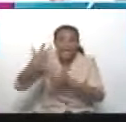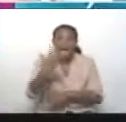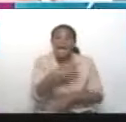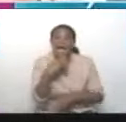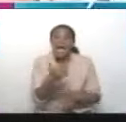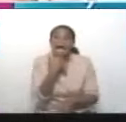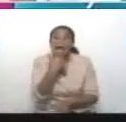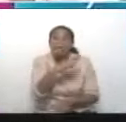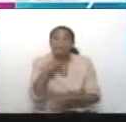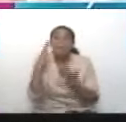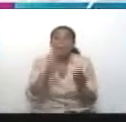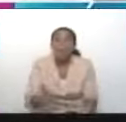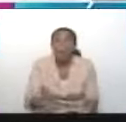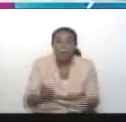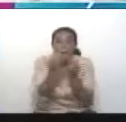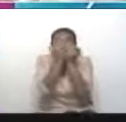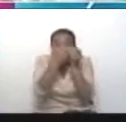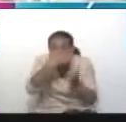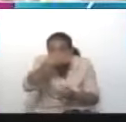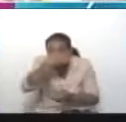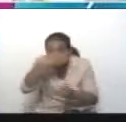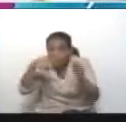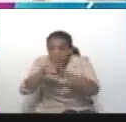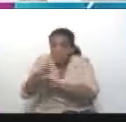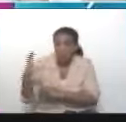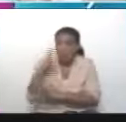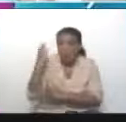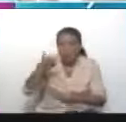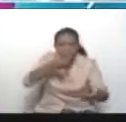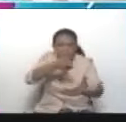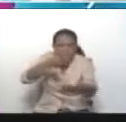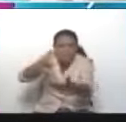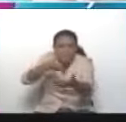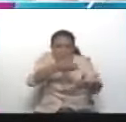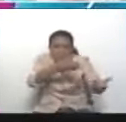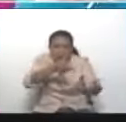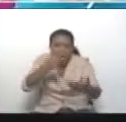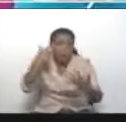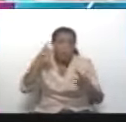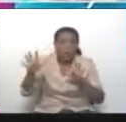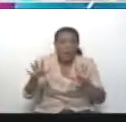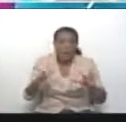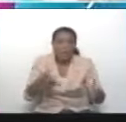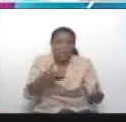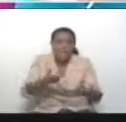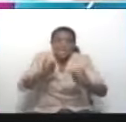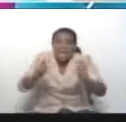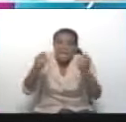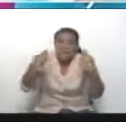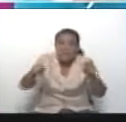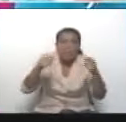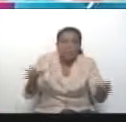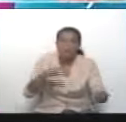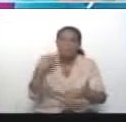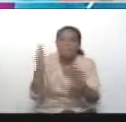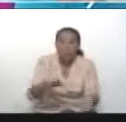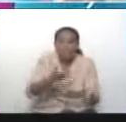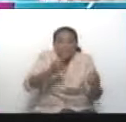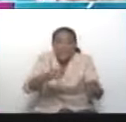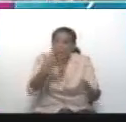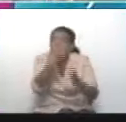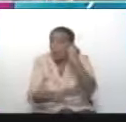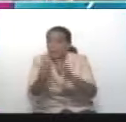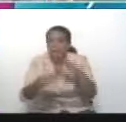asesinada por los paramilitares de Castaño, perseguida, le hicieron no sé cuántos atentados y una campaña